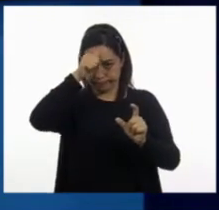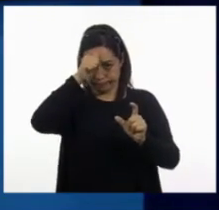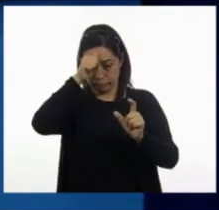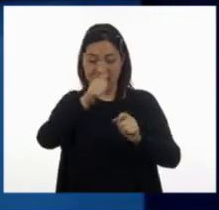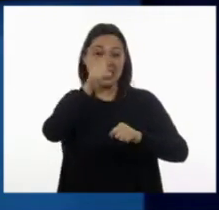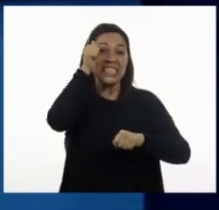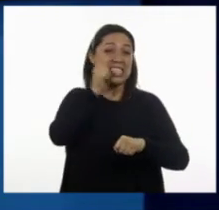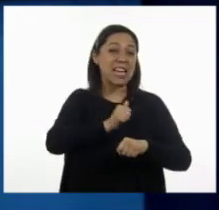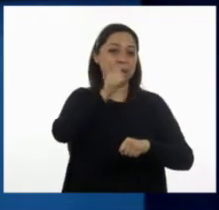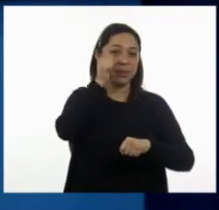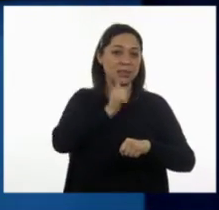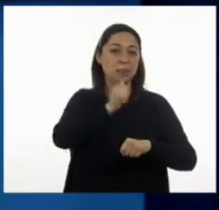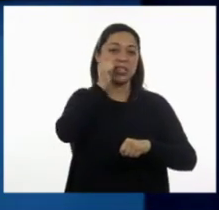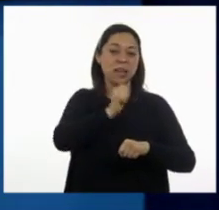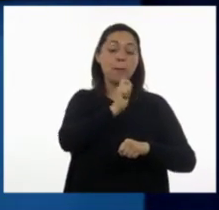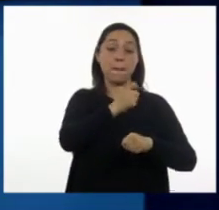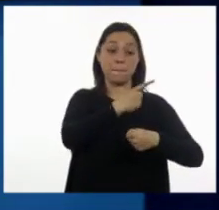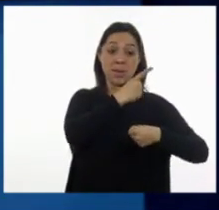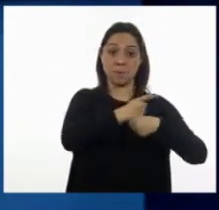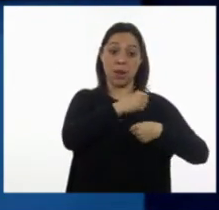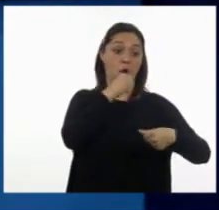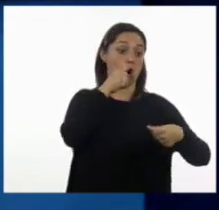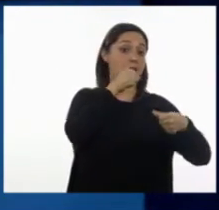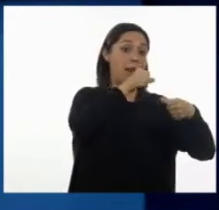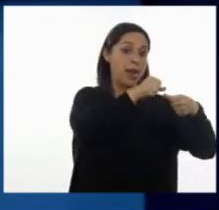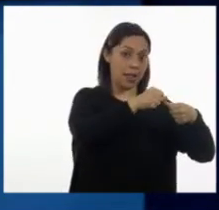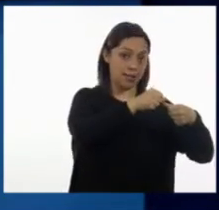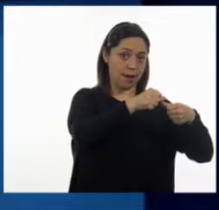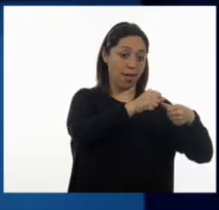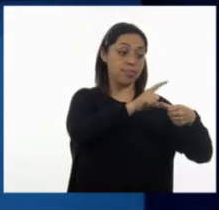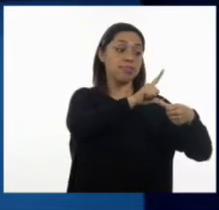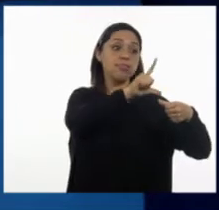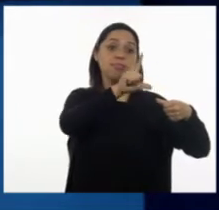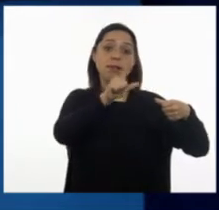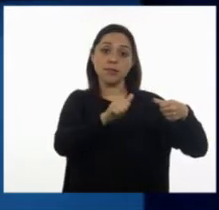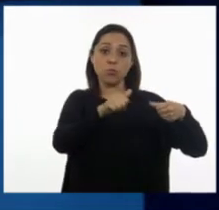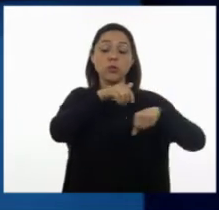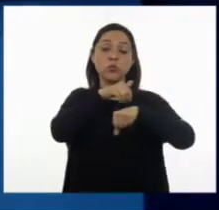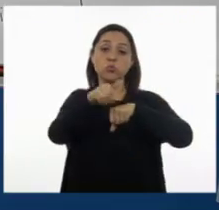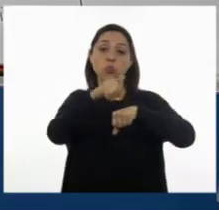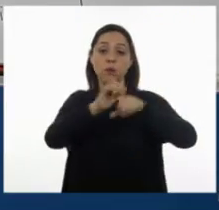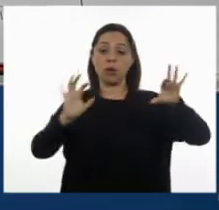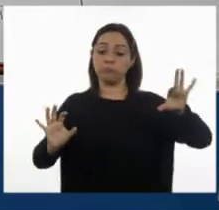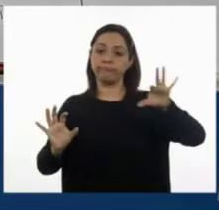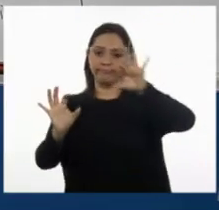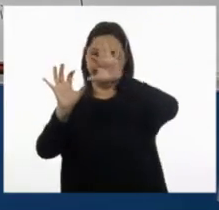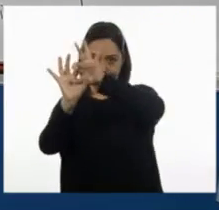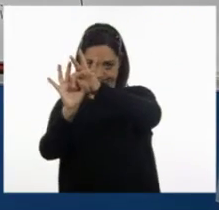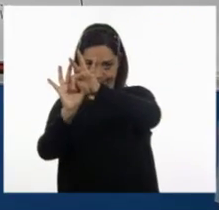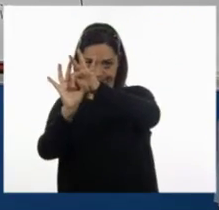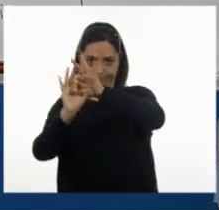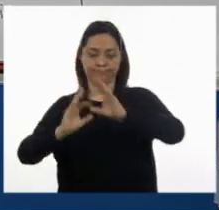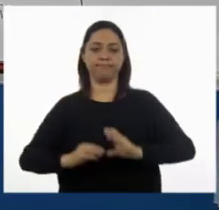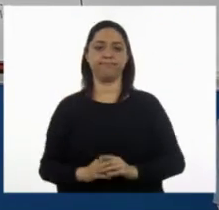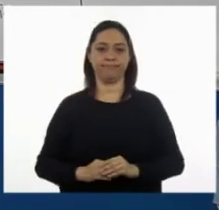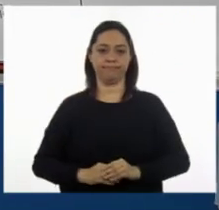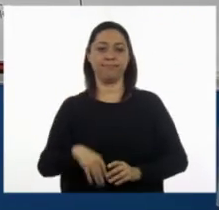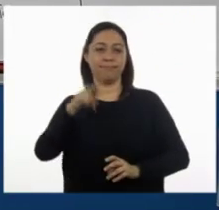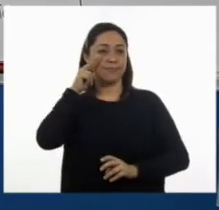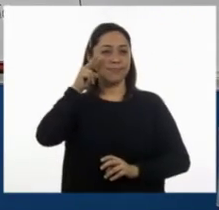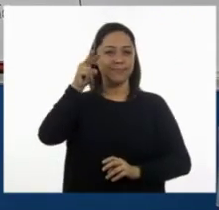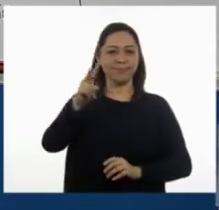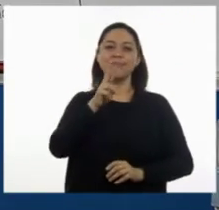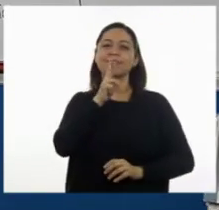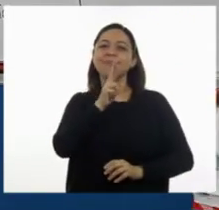mencionan el dato de la fila y luego el de la columna. Ok, vamos a dar la respuesta para que los niños tengan